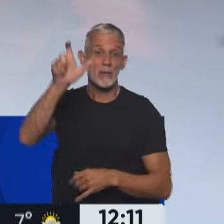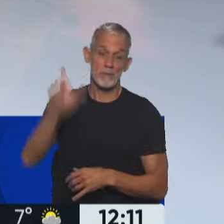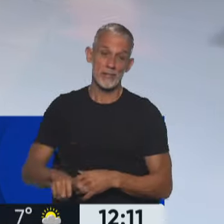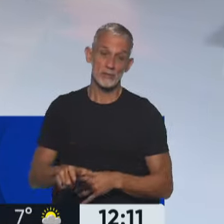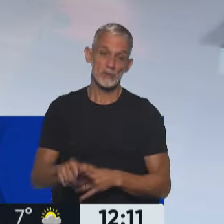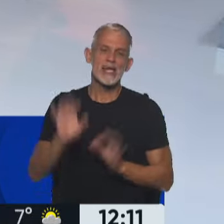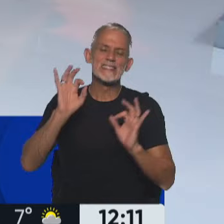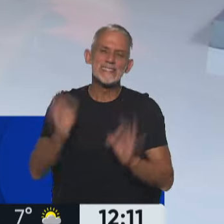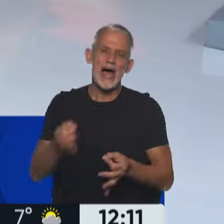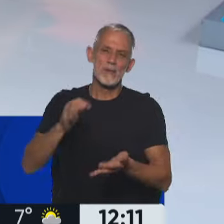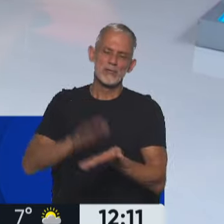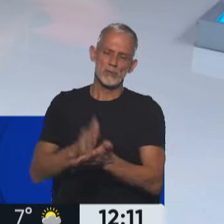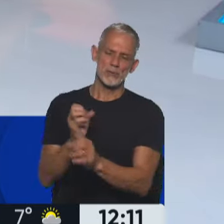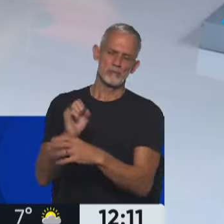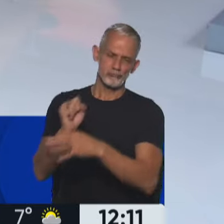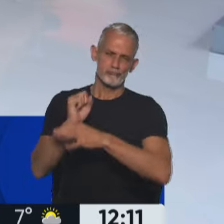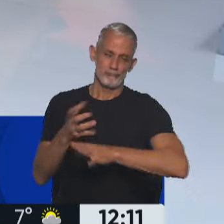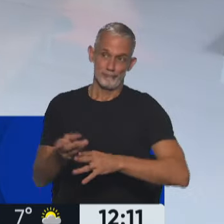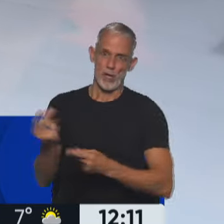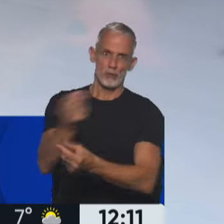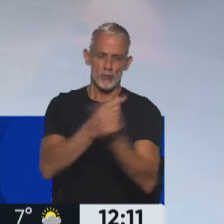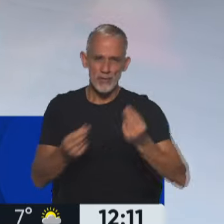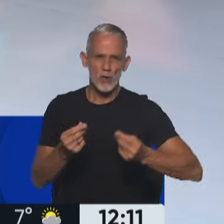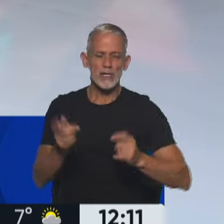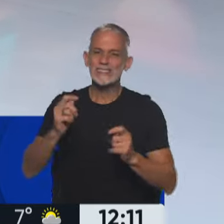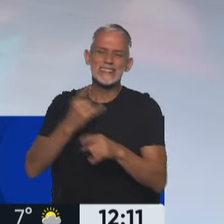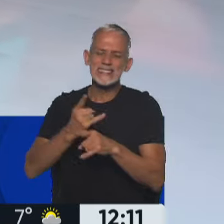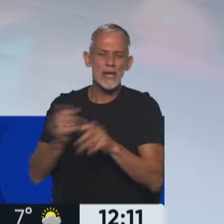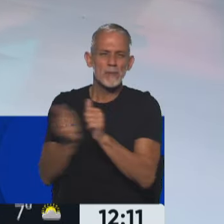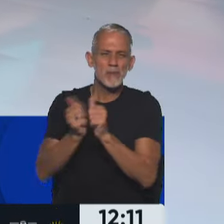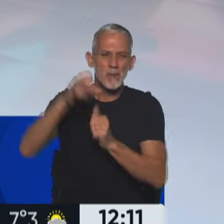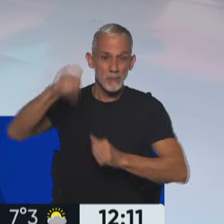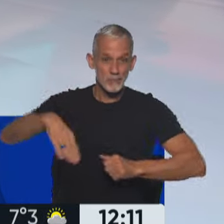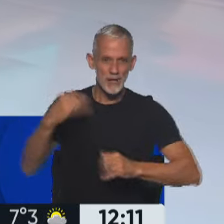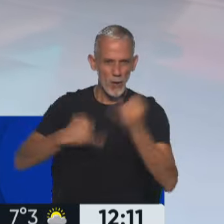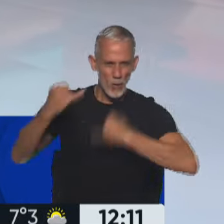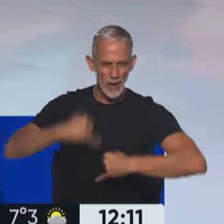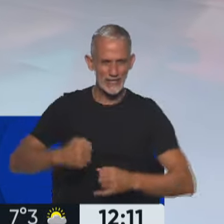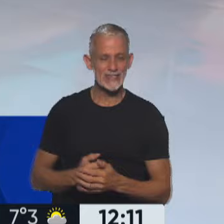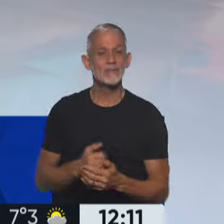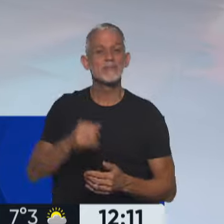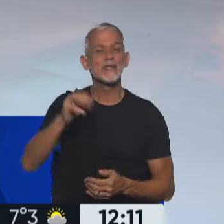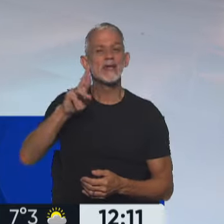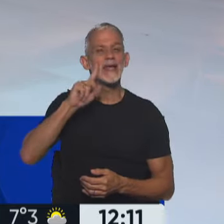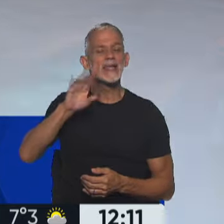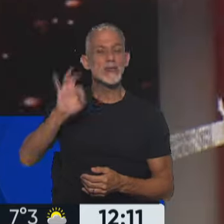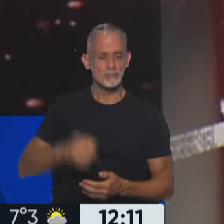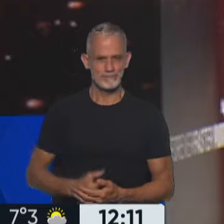especializada en consumidores y usuarios que siempre está junto a nosotros y nos cuentan más detalles. Osvaldo Río Pérez.